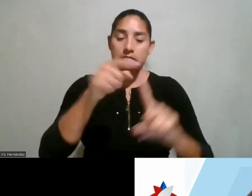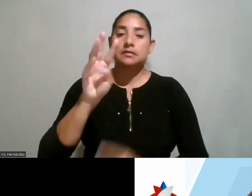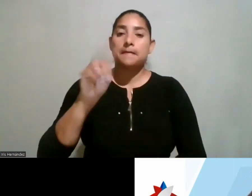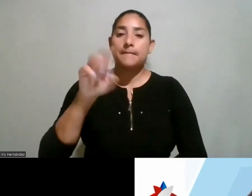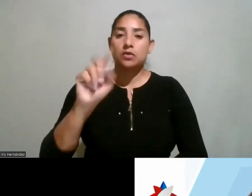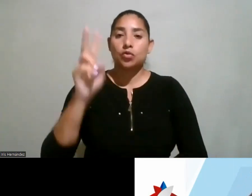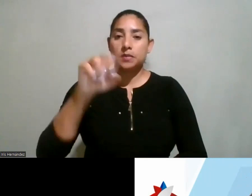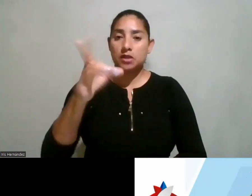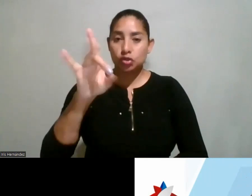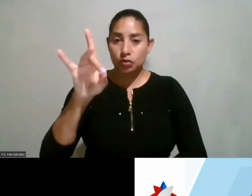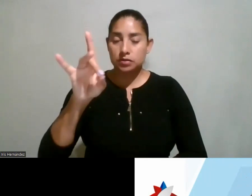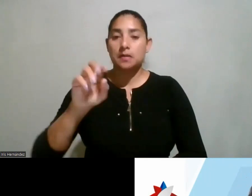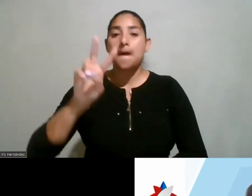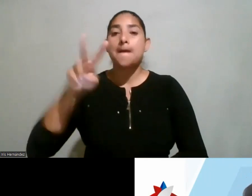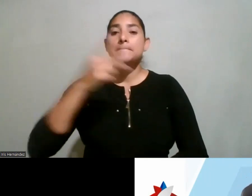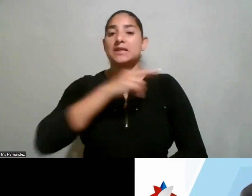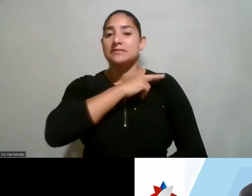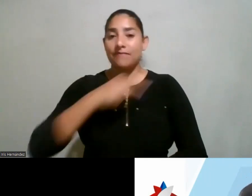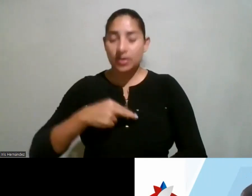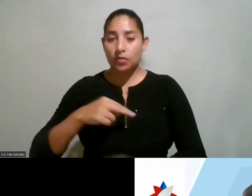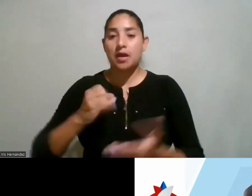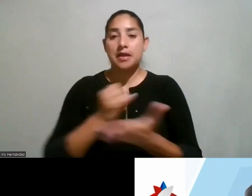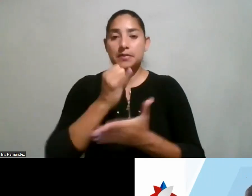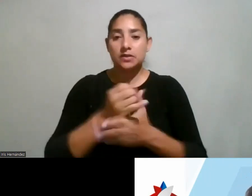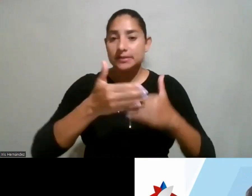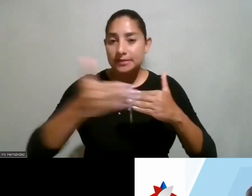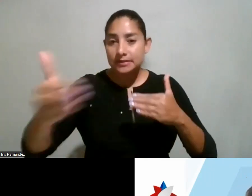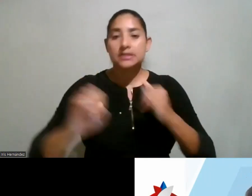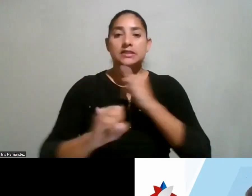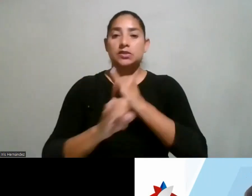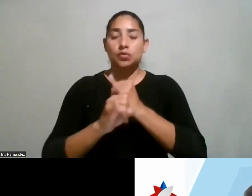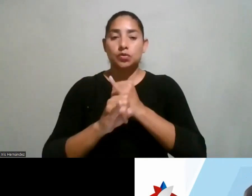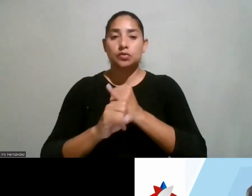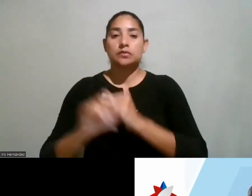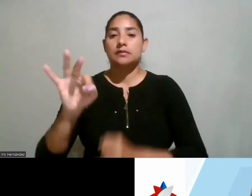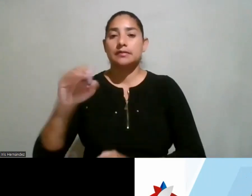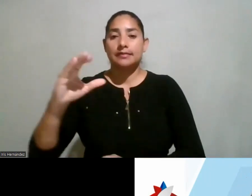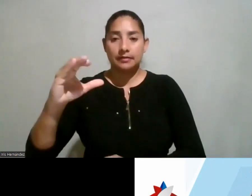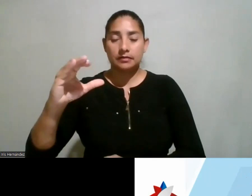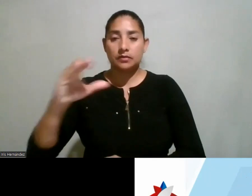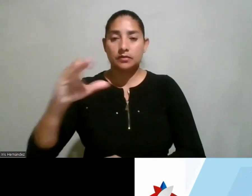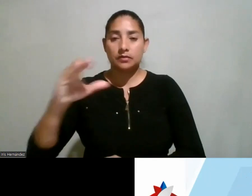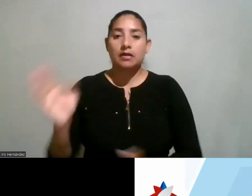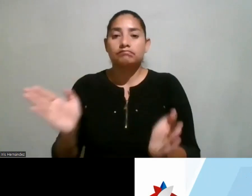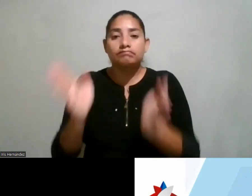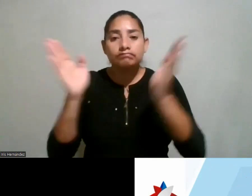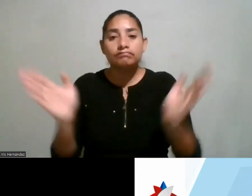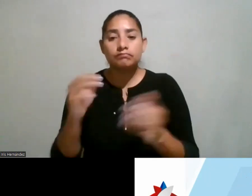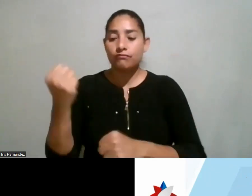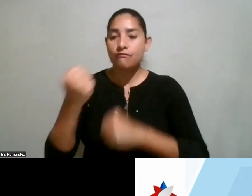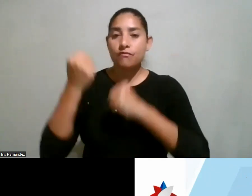se desempeñó como vicerrectora de investigación y extensión del Instituto Tecnológico de Costa Rica, donde promovió el